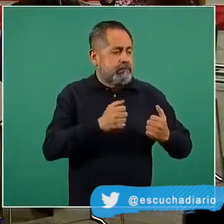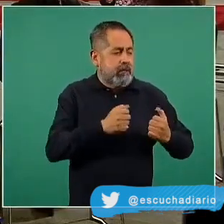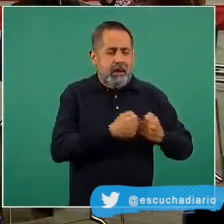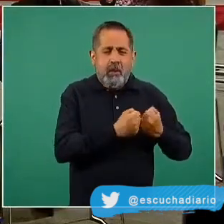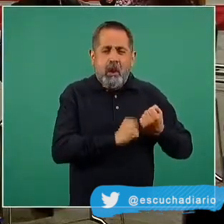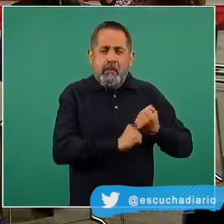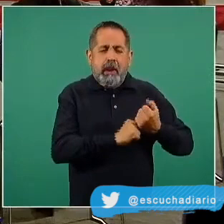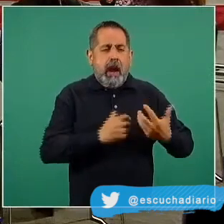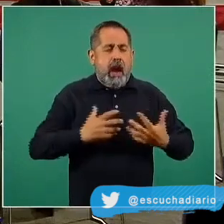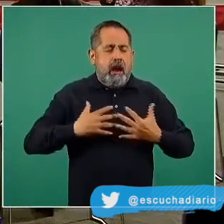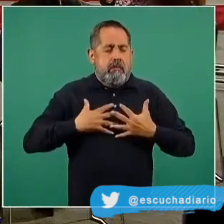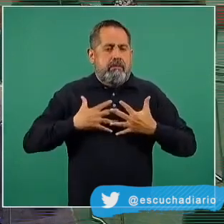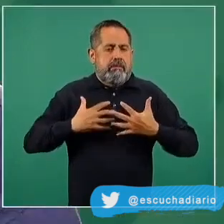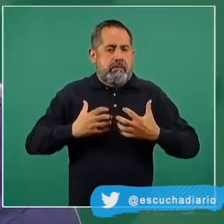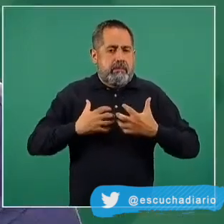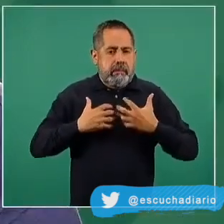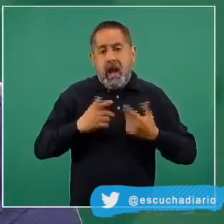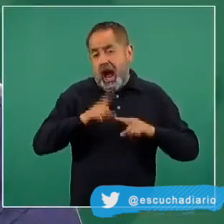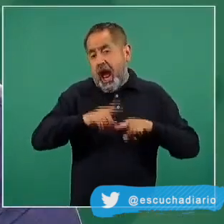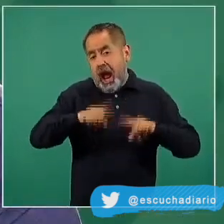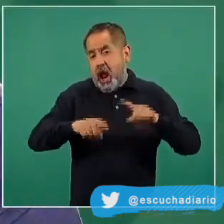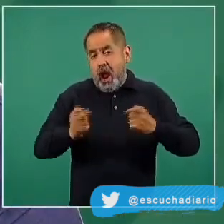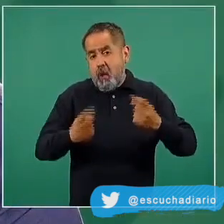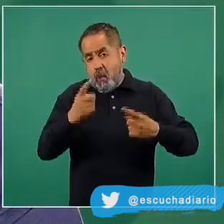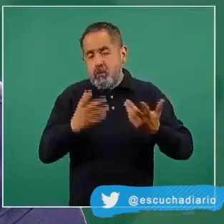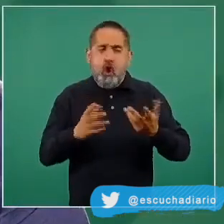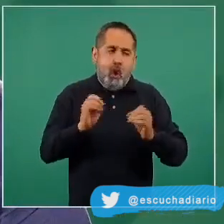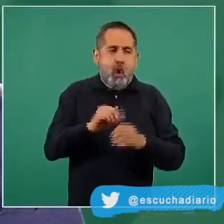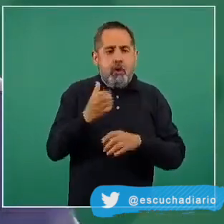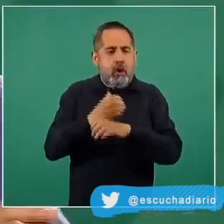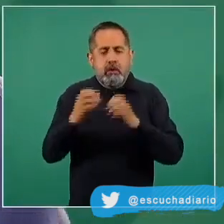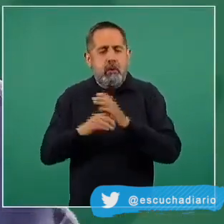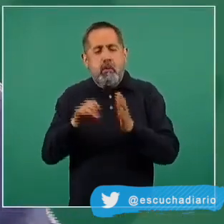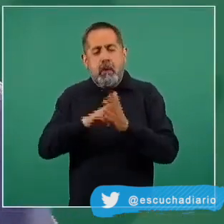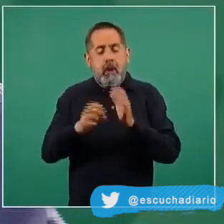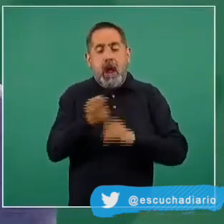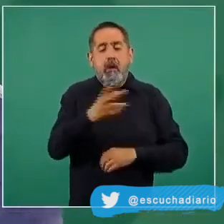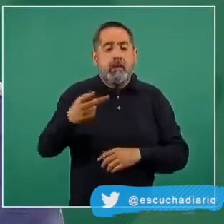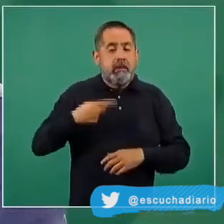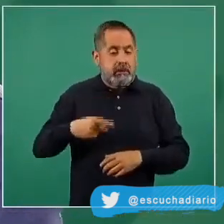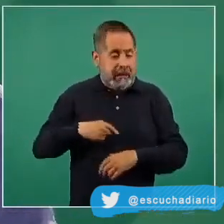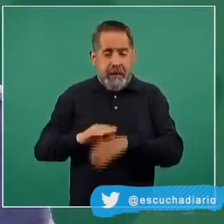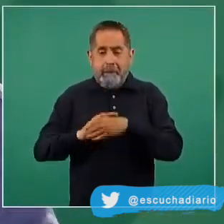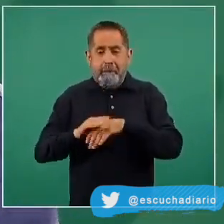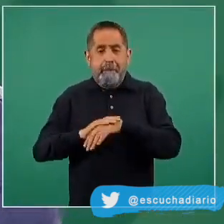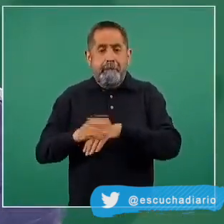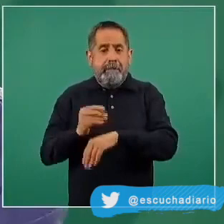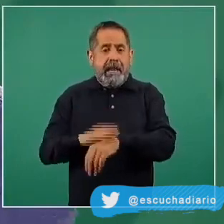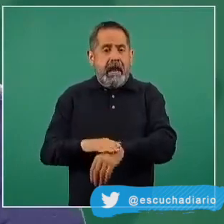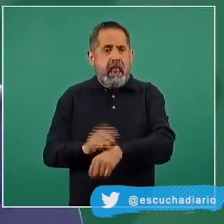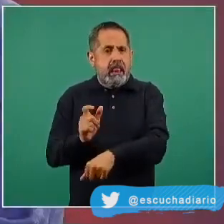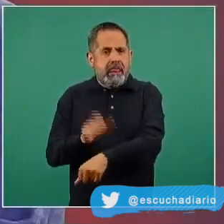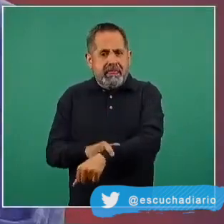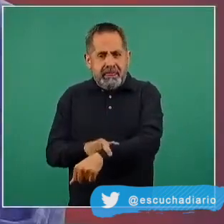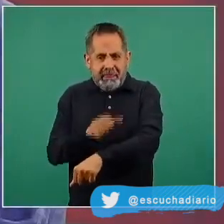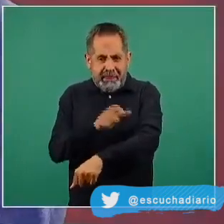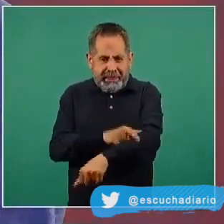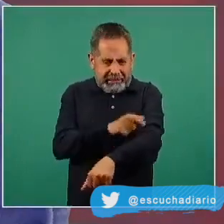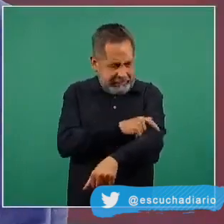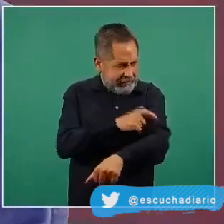tanque de oxígeno. Además de varios otros síntomas. Hay, por ejemplo, síntomas cutáneos, manchas en la piel,